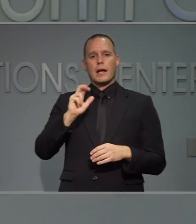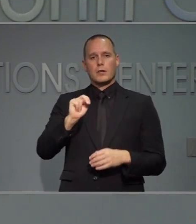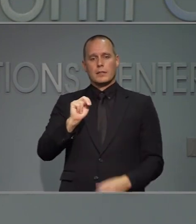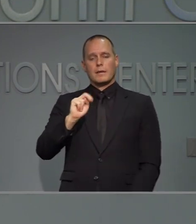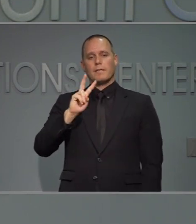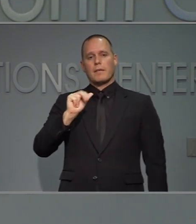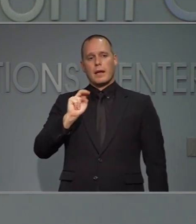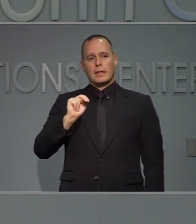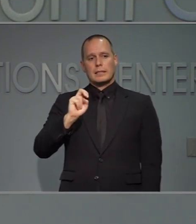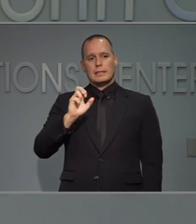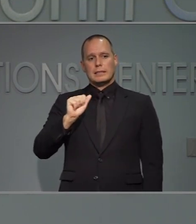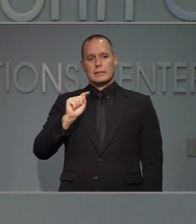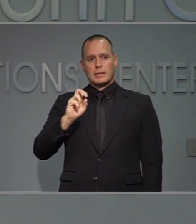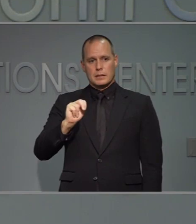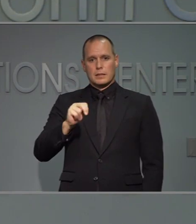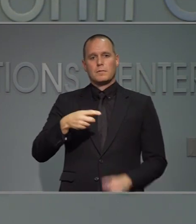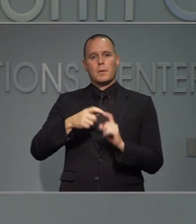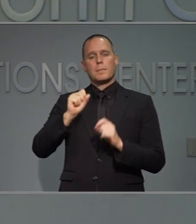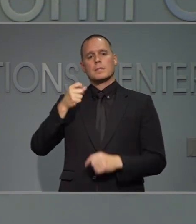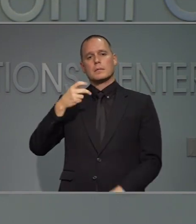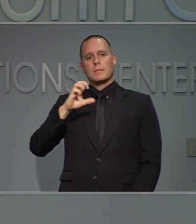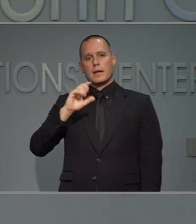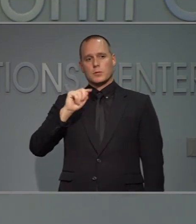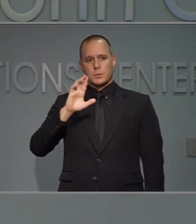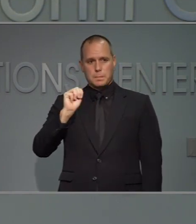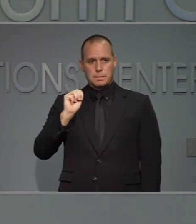Sí, anden de Spectrum.